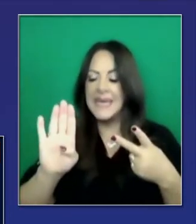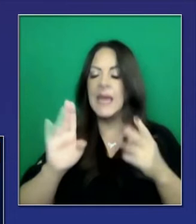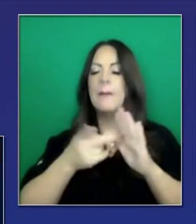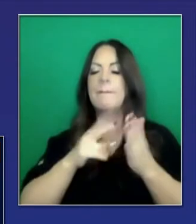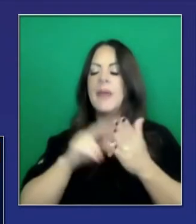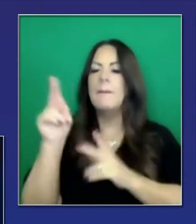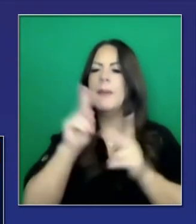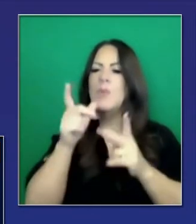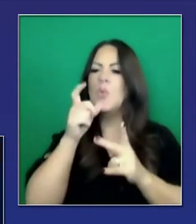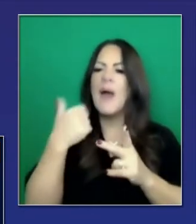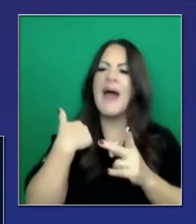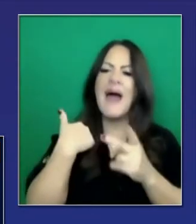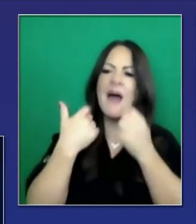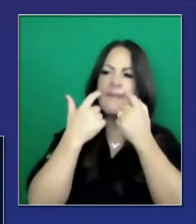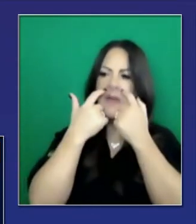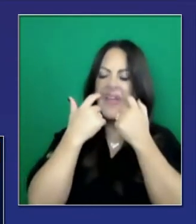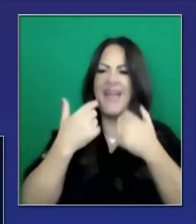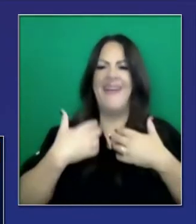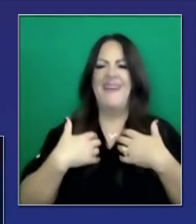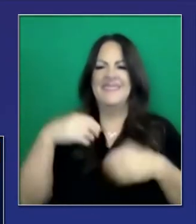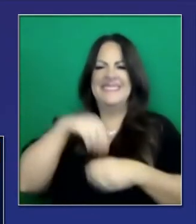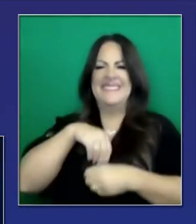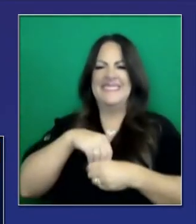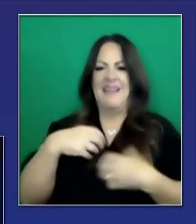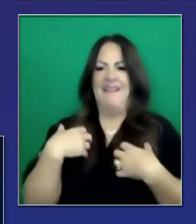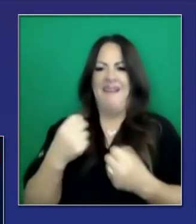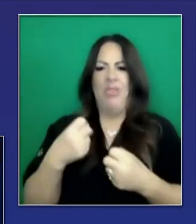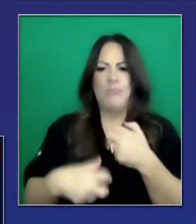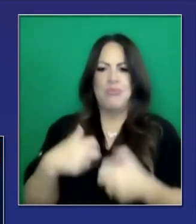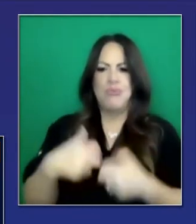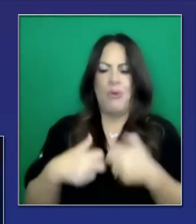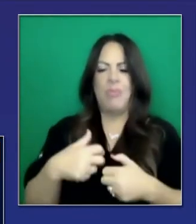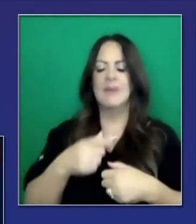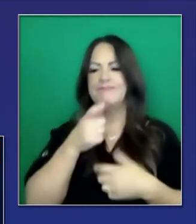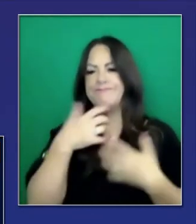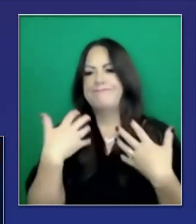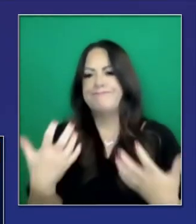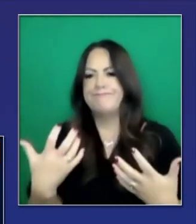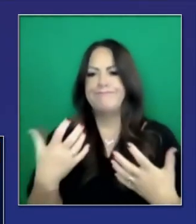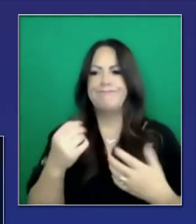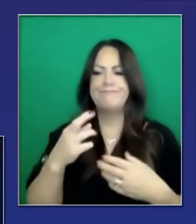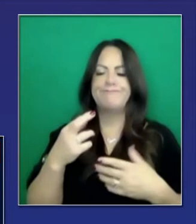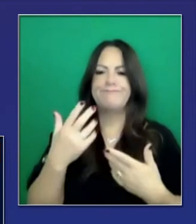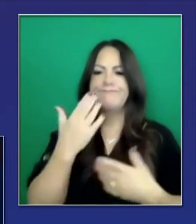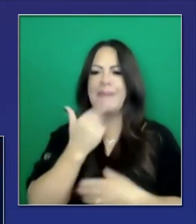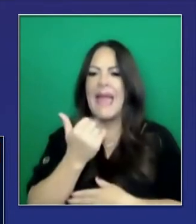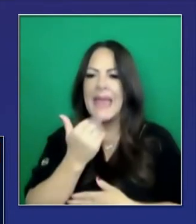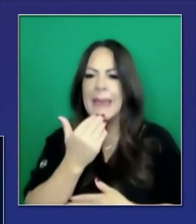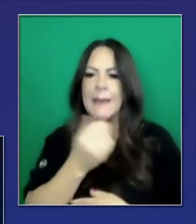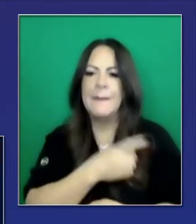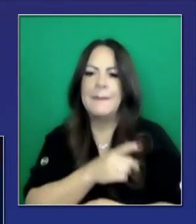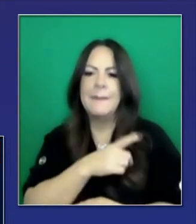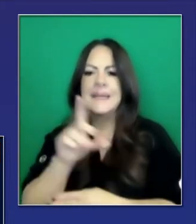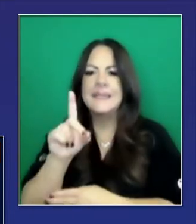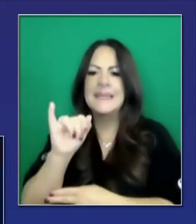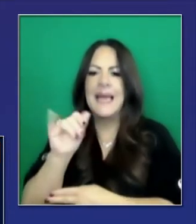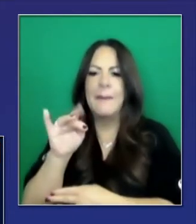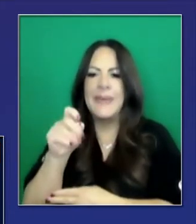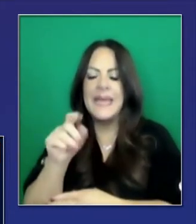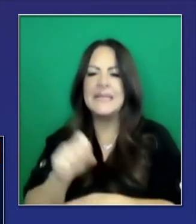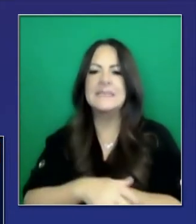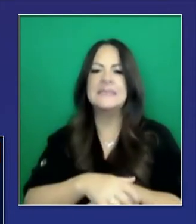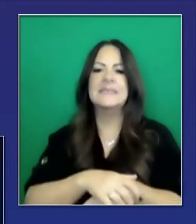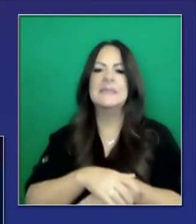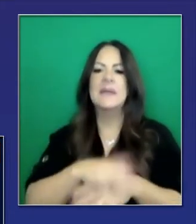1, está el nivel 2, perdón. Están las personas con diabetes, 65 años o más. Trabajadores en